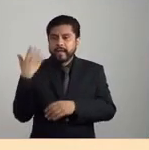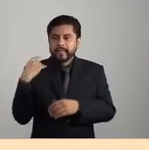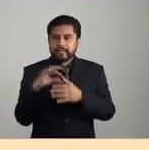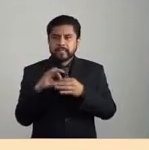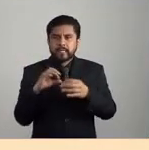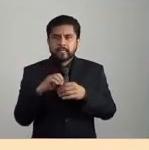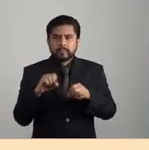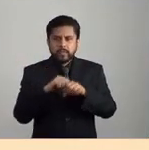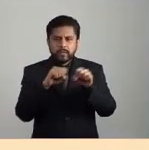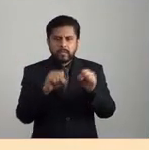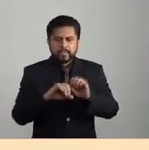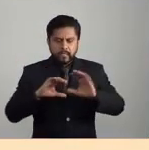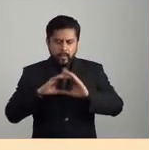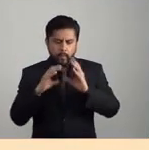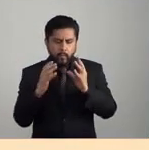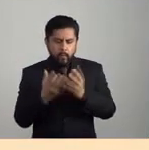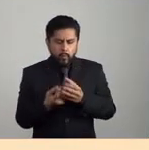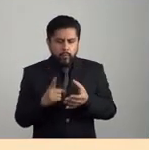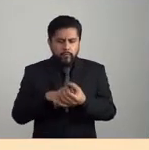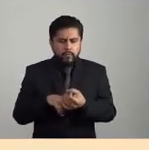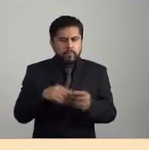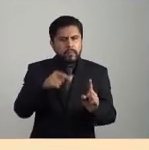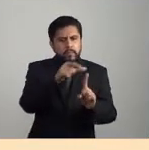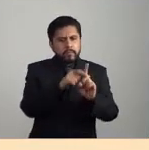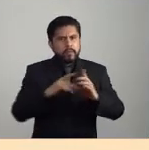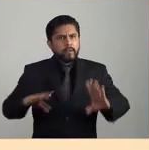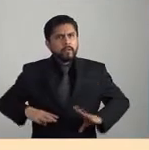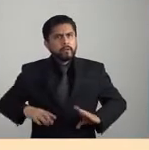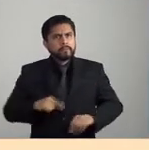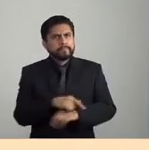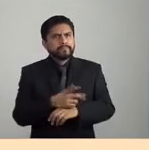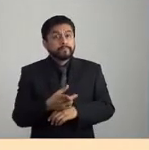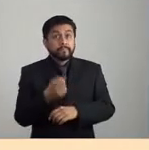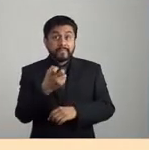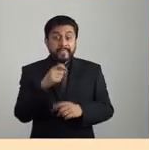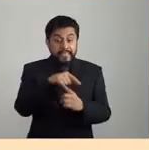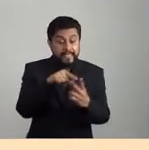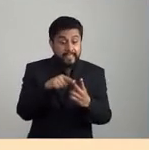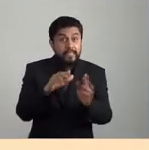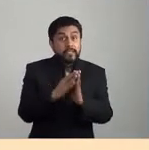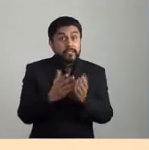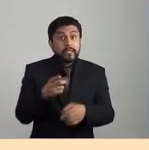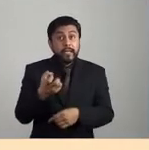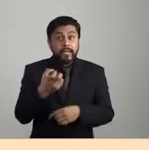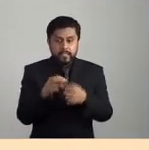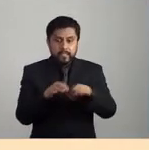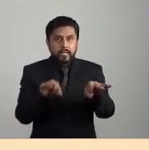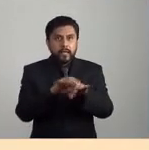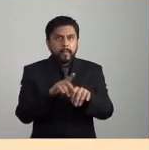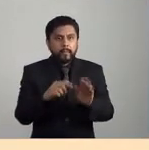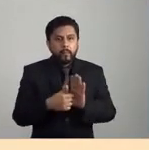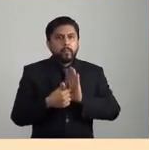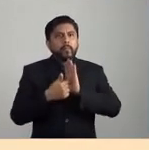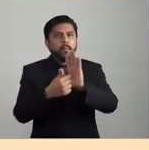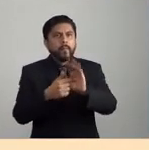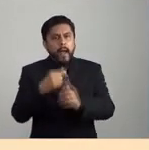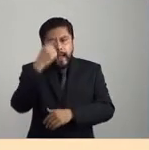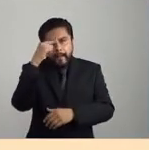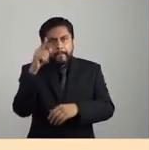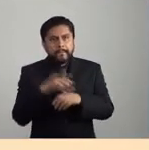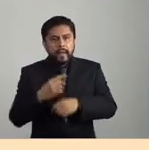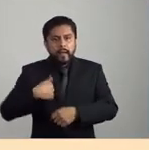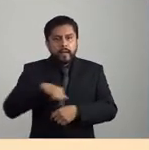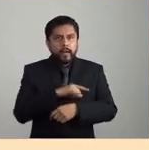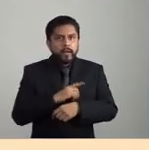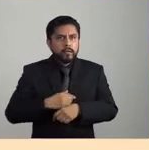Entonces, bueno, creo que no podría ser más oportuna la presentación de estos dos libros para pensar nuestra propia